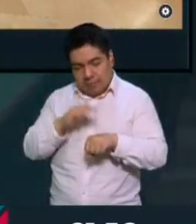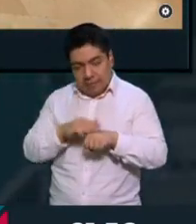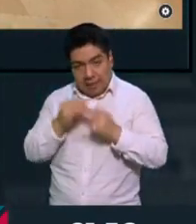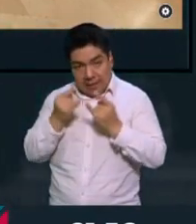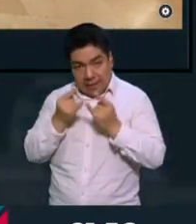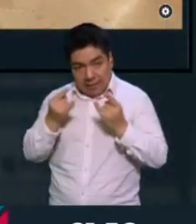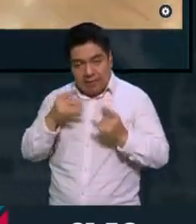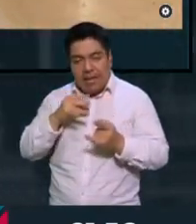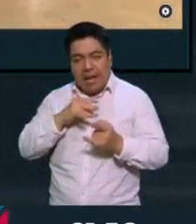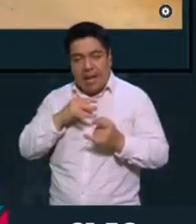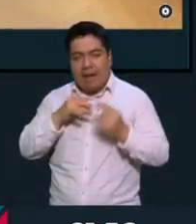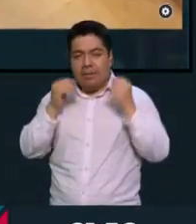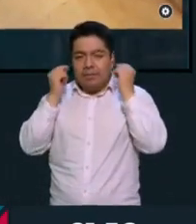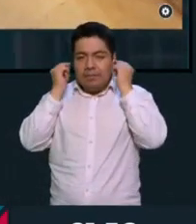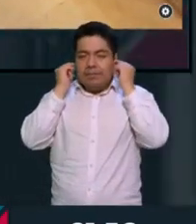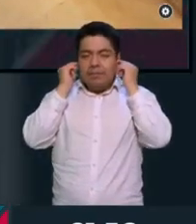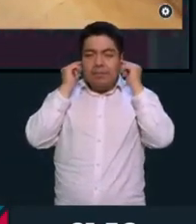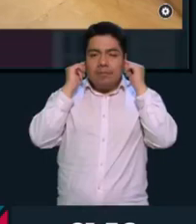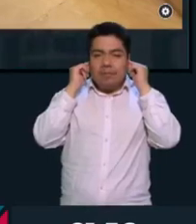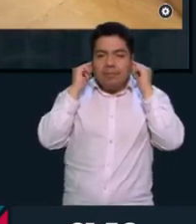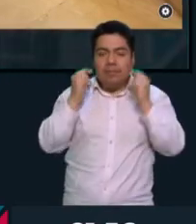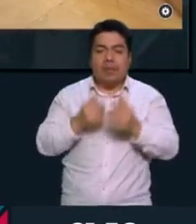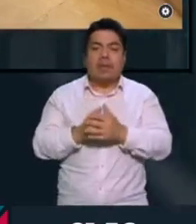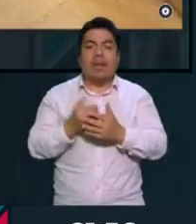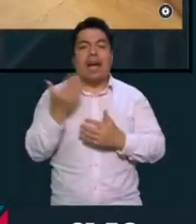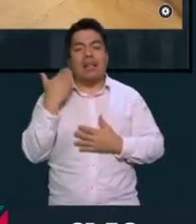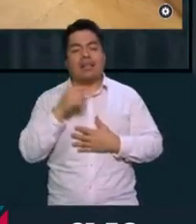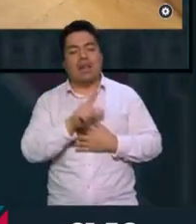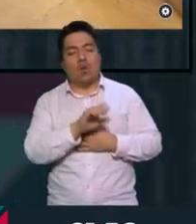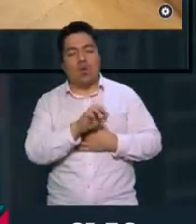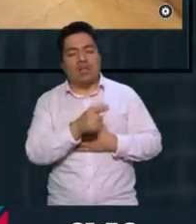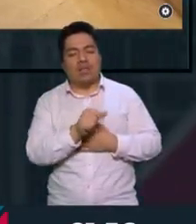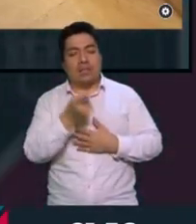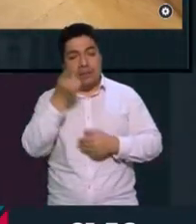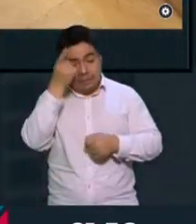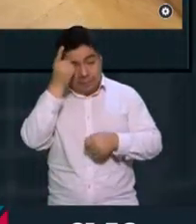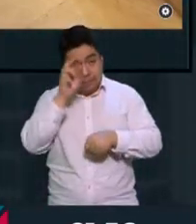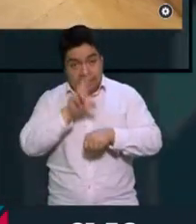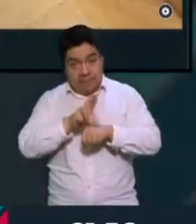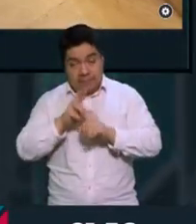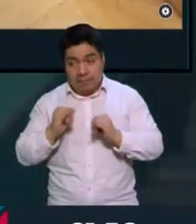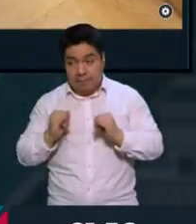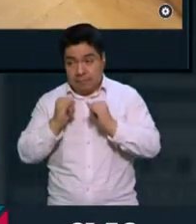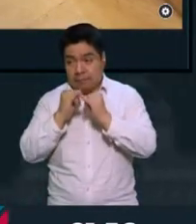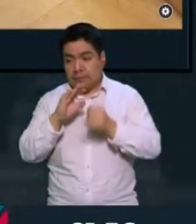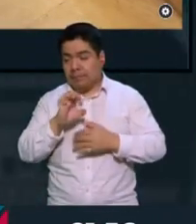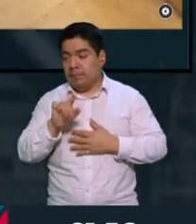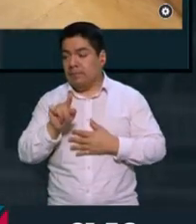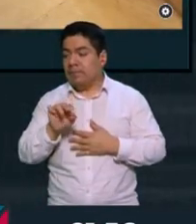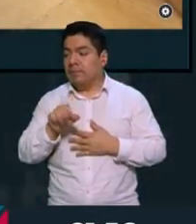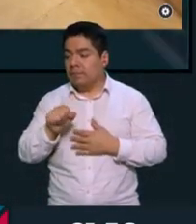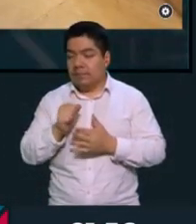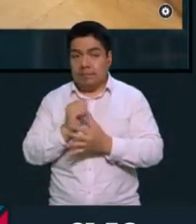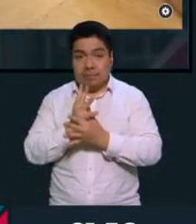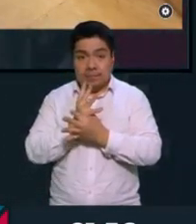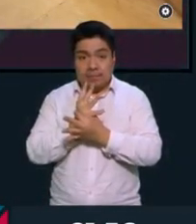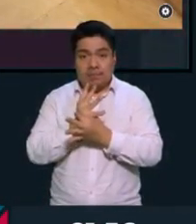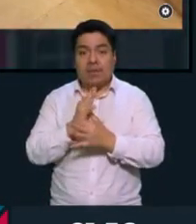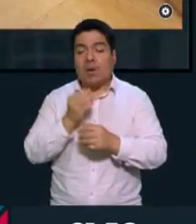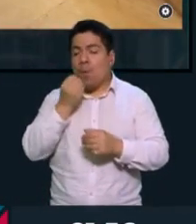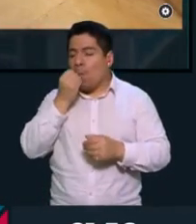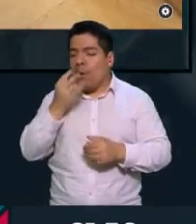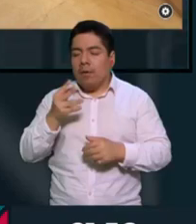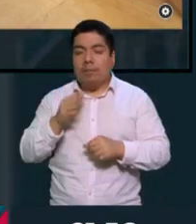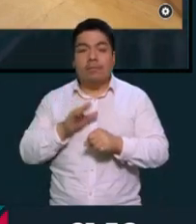era algo que decía Luis García Montero, el director del Instituto Cervantes el otro día, ¿no? Que lo más padre